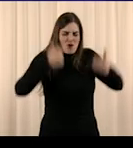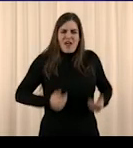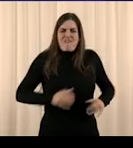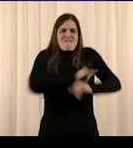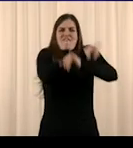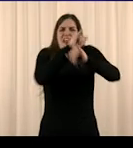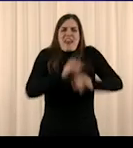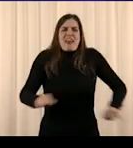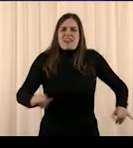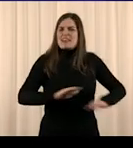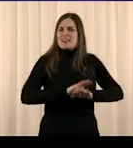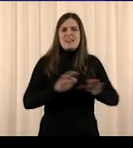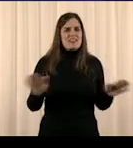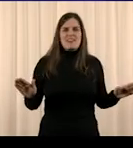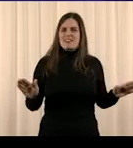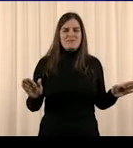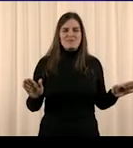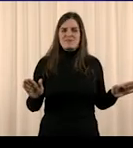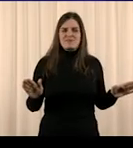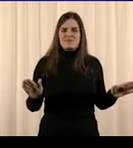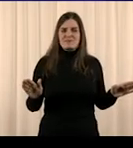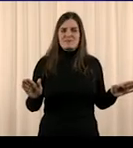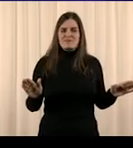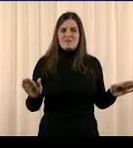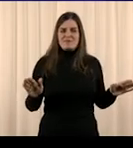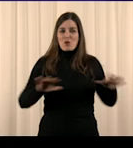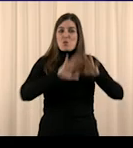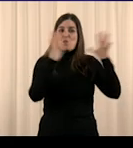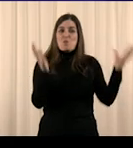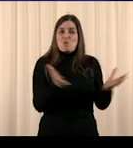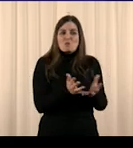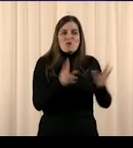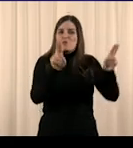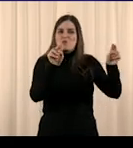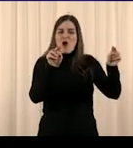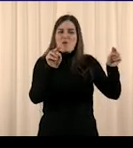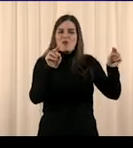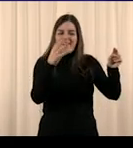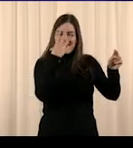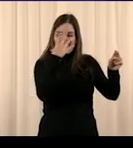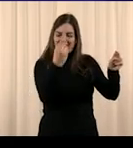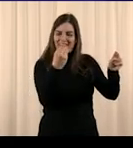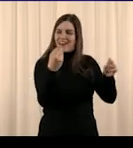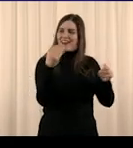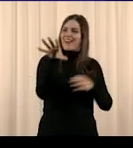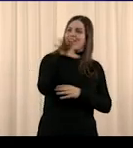Donde la comprensión de uno mismo tiene un profundo significado